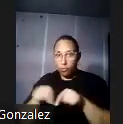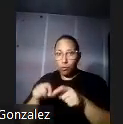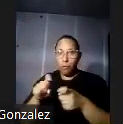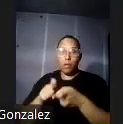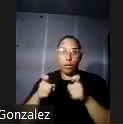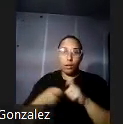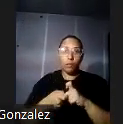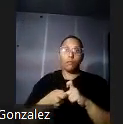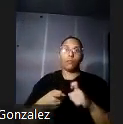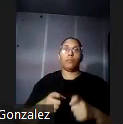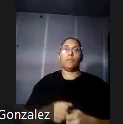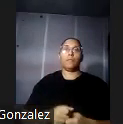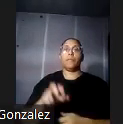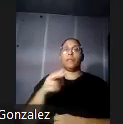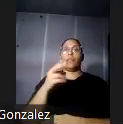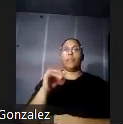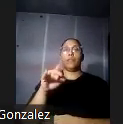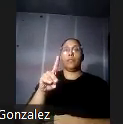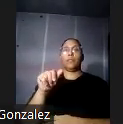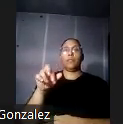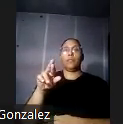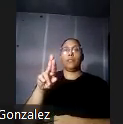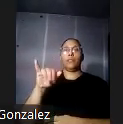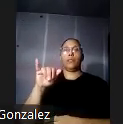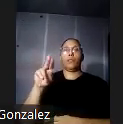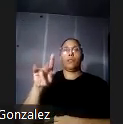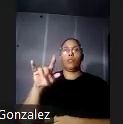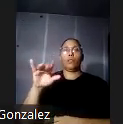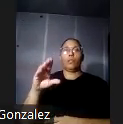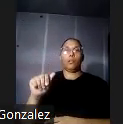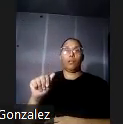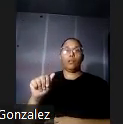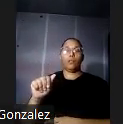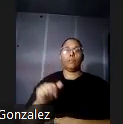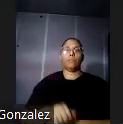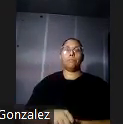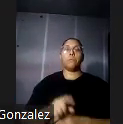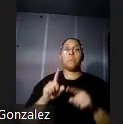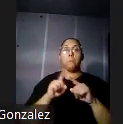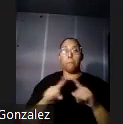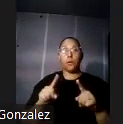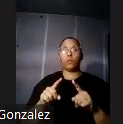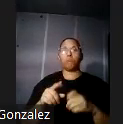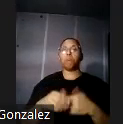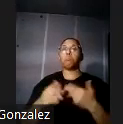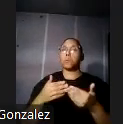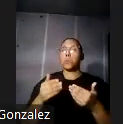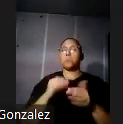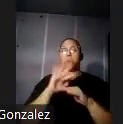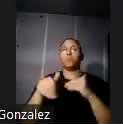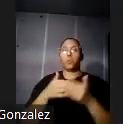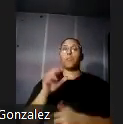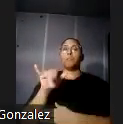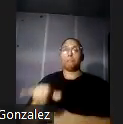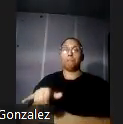una losa hidráulica parecida etcétera pero es bastante de la casa original en lo que estamos viendo ahora pero si hay algunas